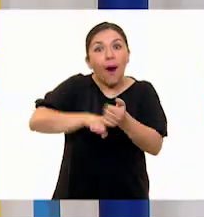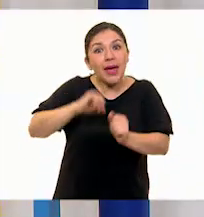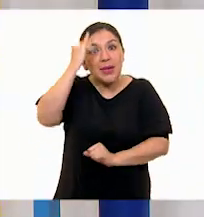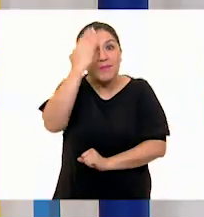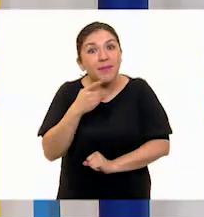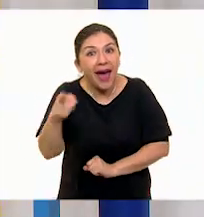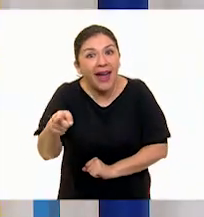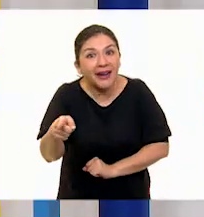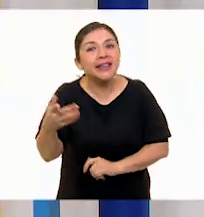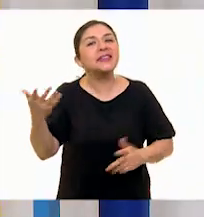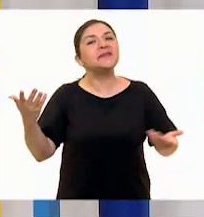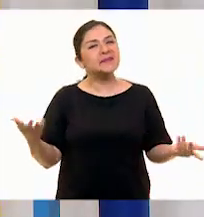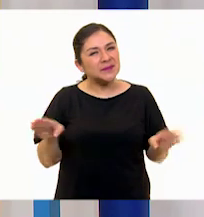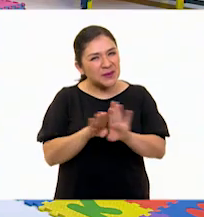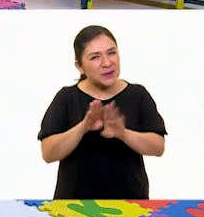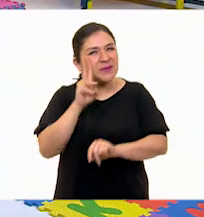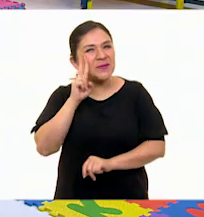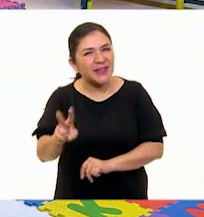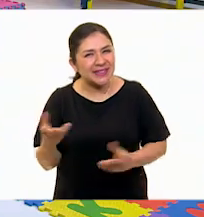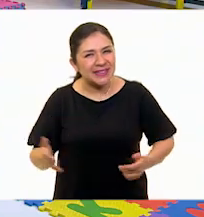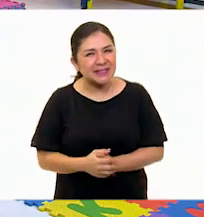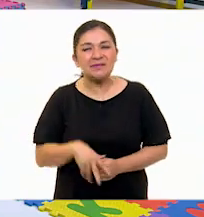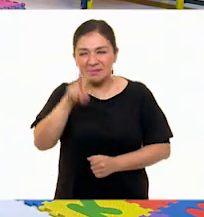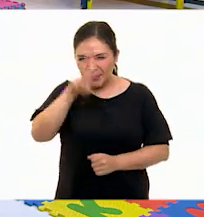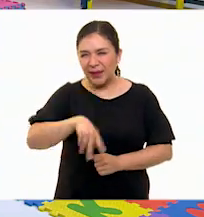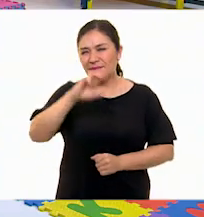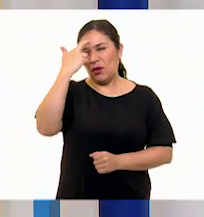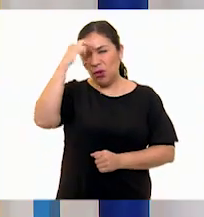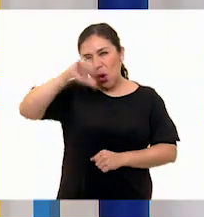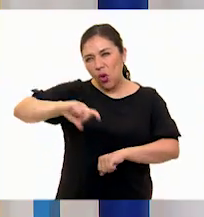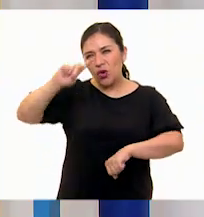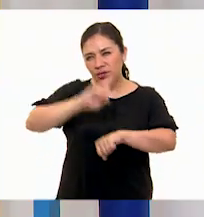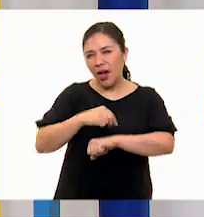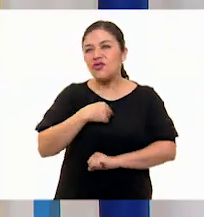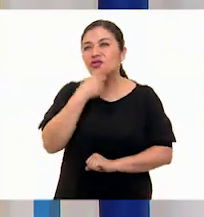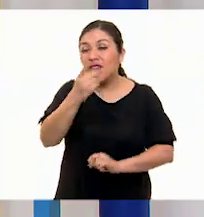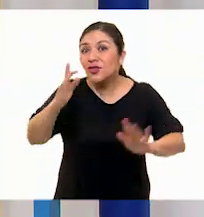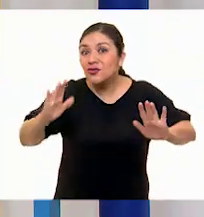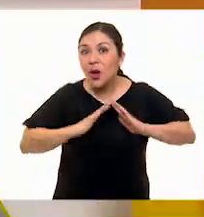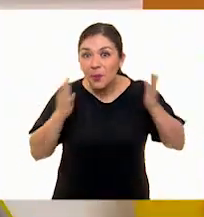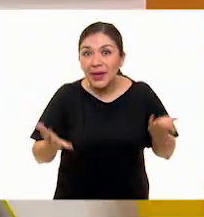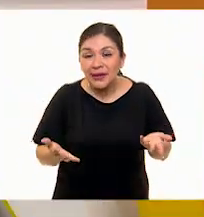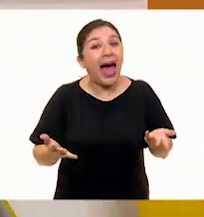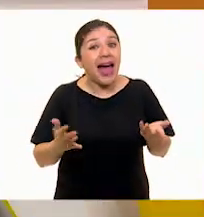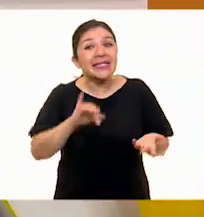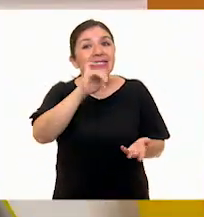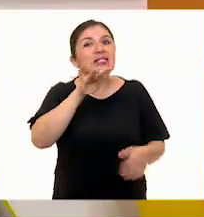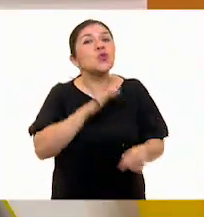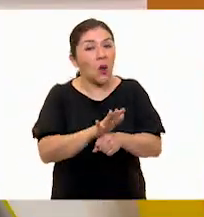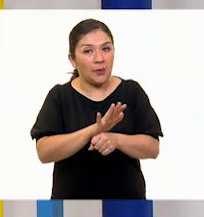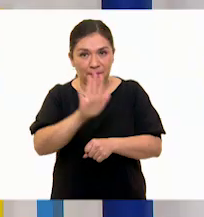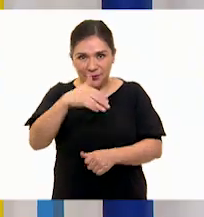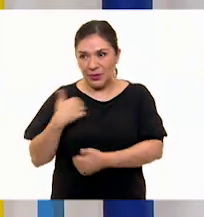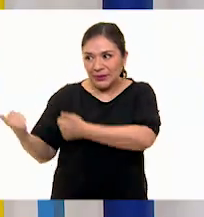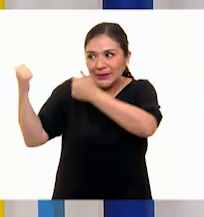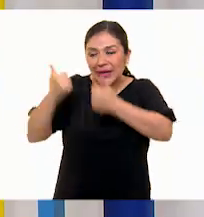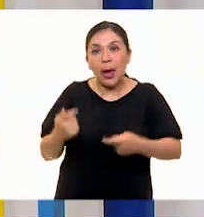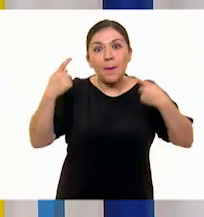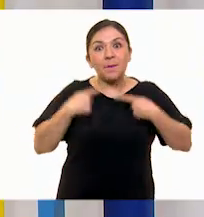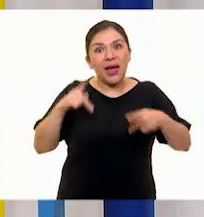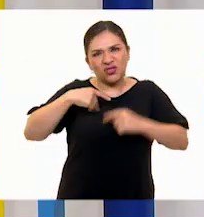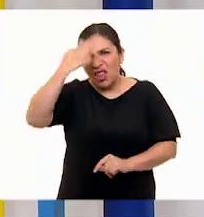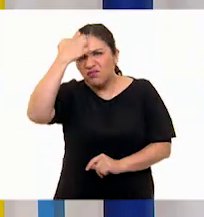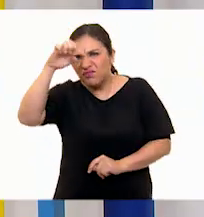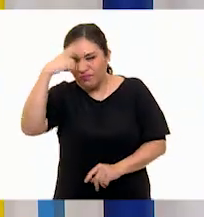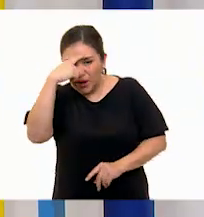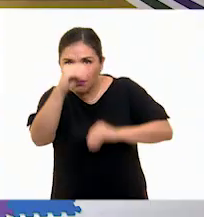imagen. ¿Qué te parece? Increíble. ¿te acuerdas que te dije que hoy iba a haber una gran sorpresa? Sí, ¿qué va ser? Tenemos un escultor en nuestra clase el